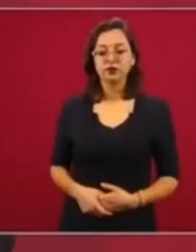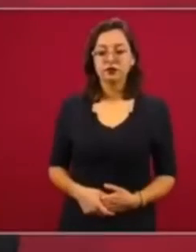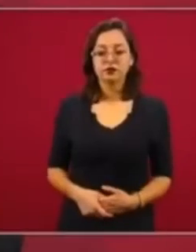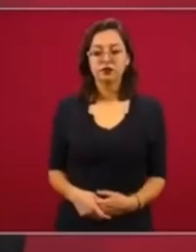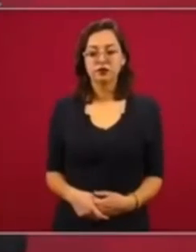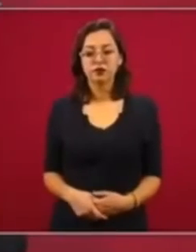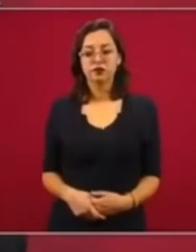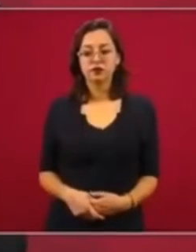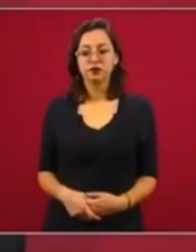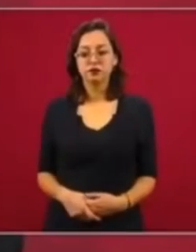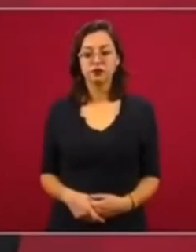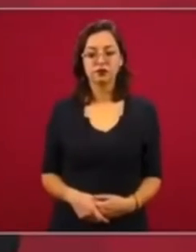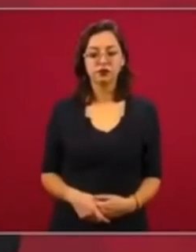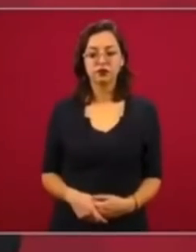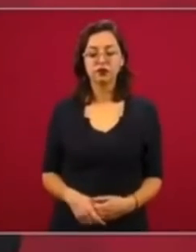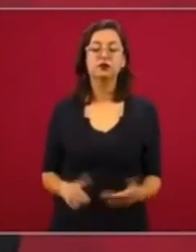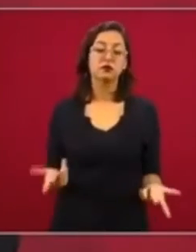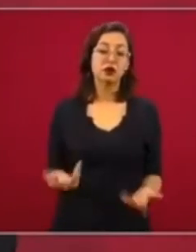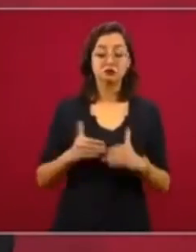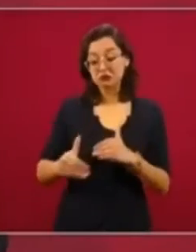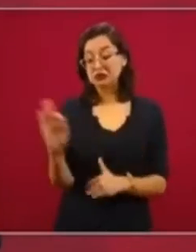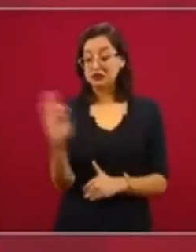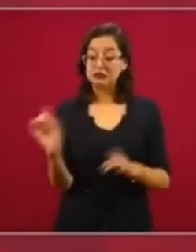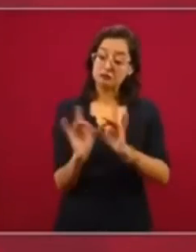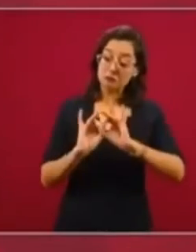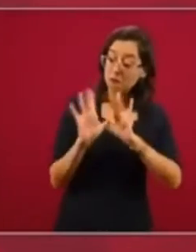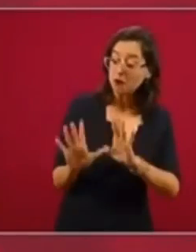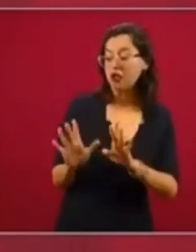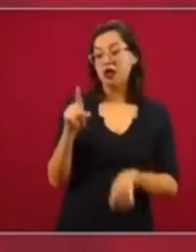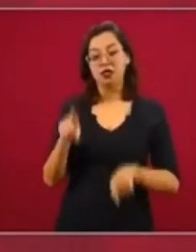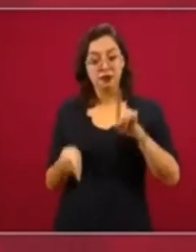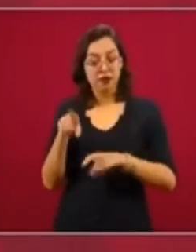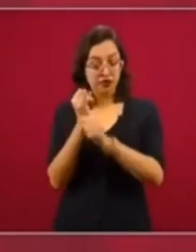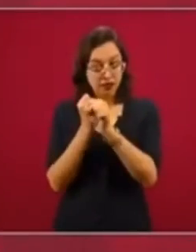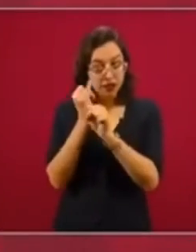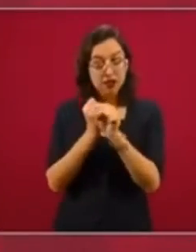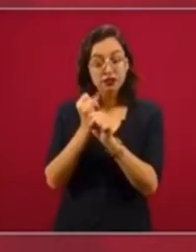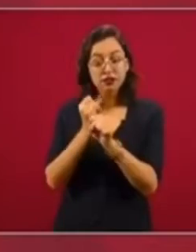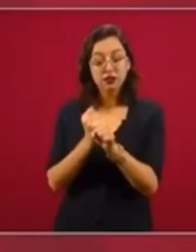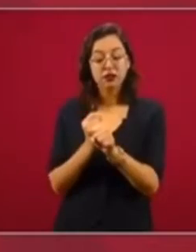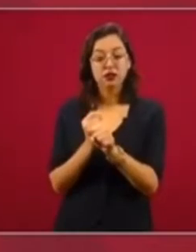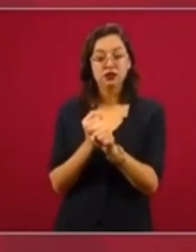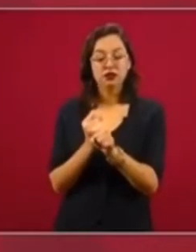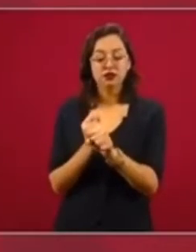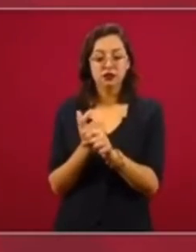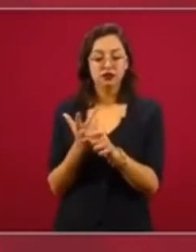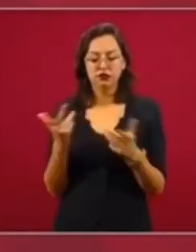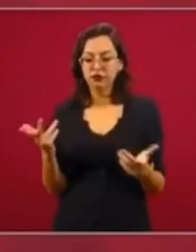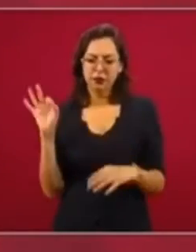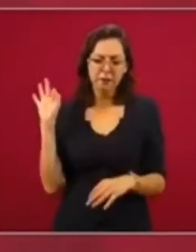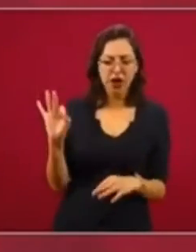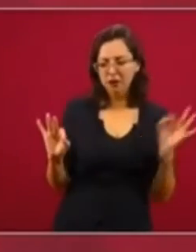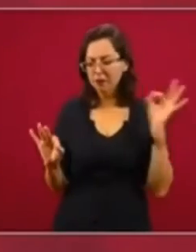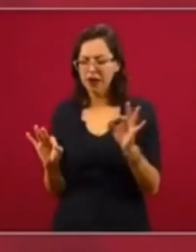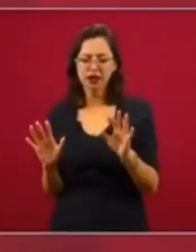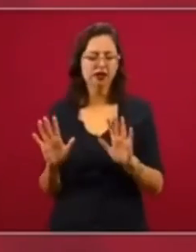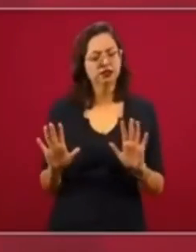Eso depende de la investigación y no tiene por qué haber ningún sesgo